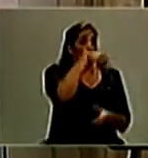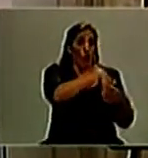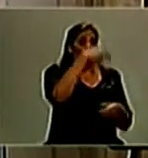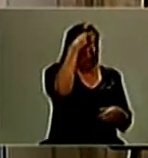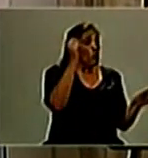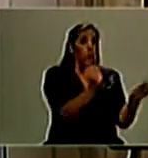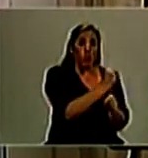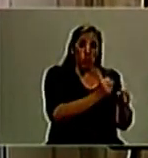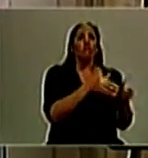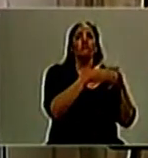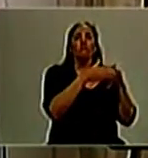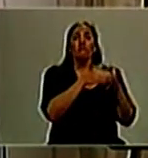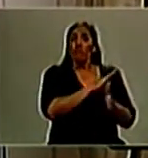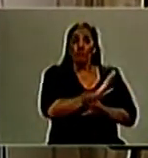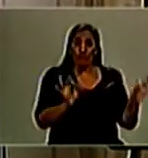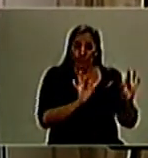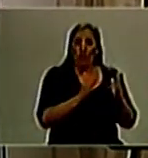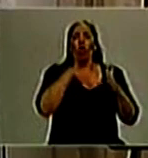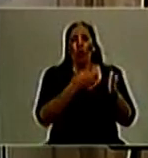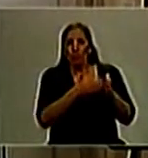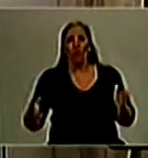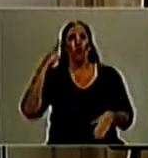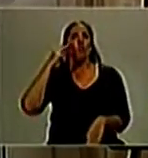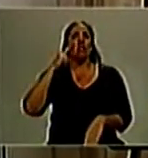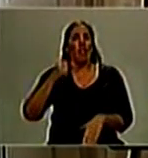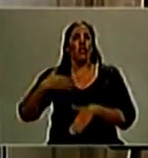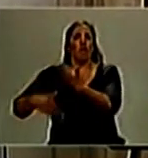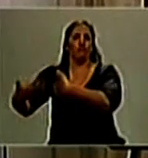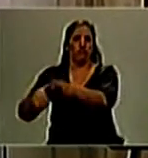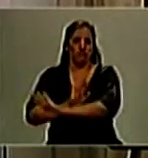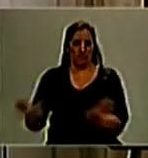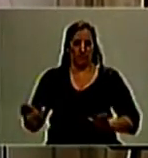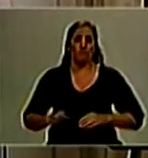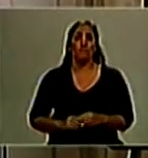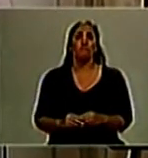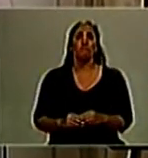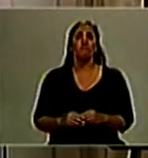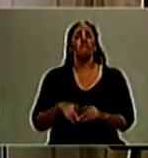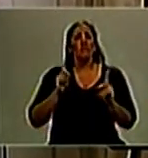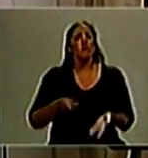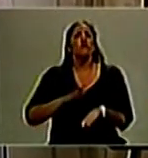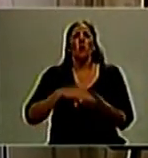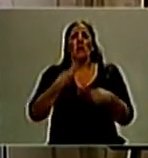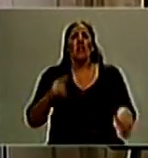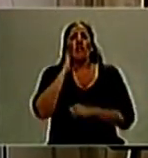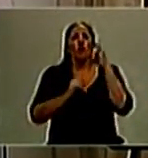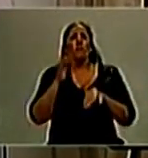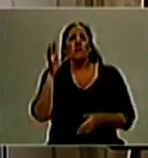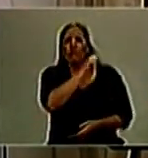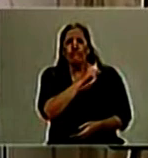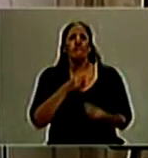También se establece por ley clasificación de la información, que va a ser